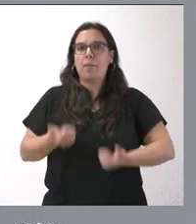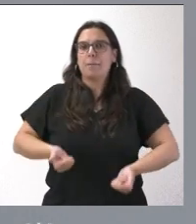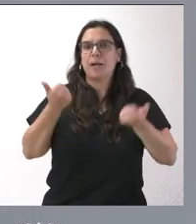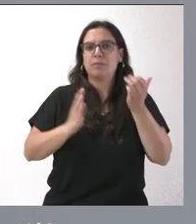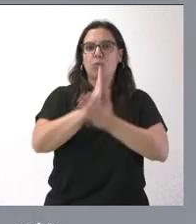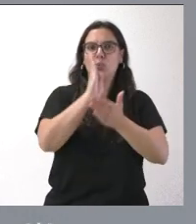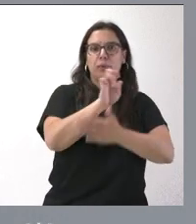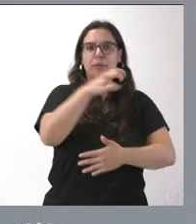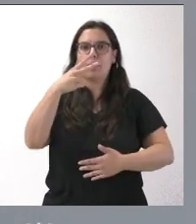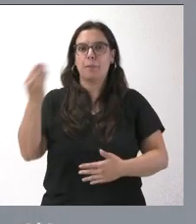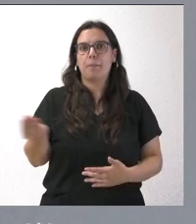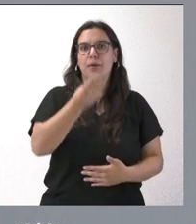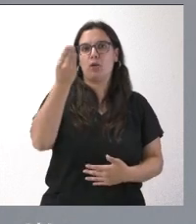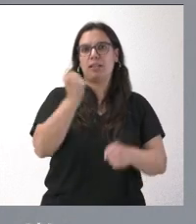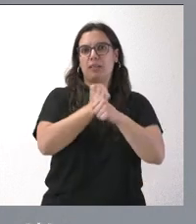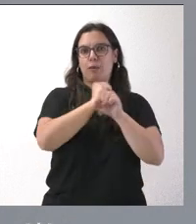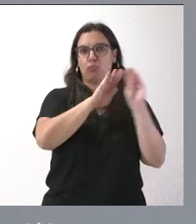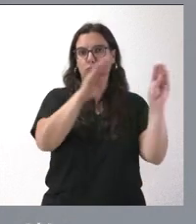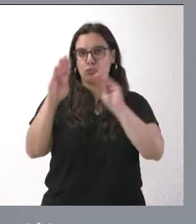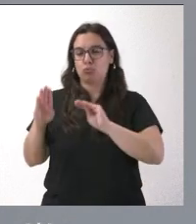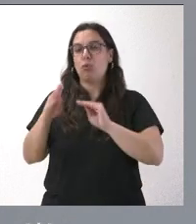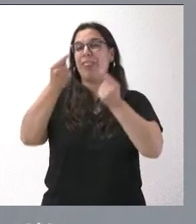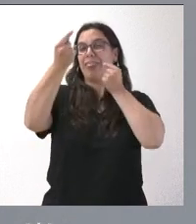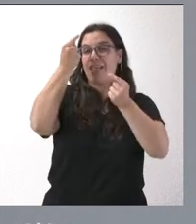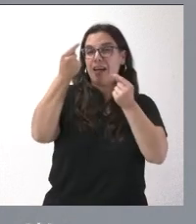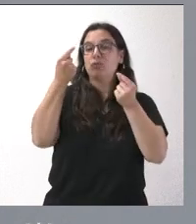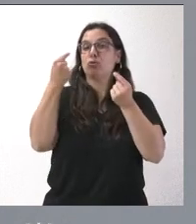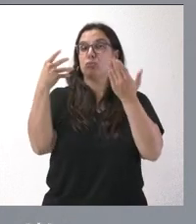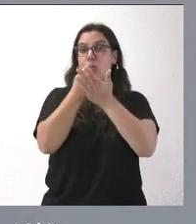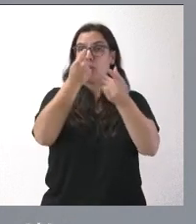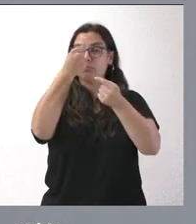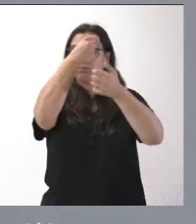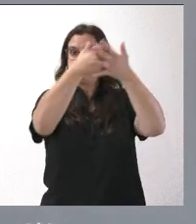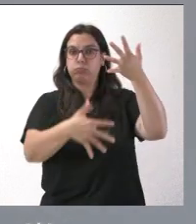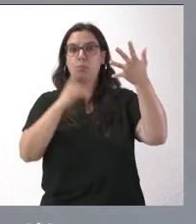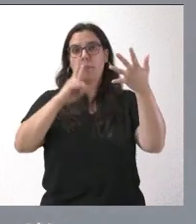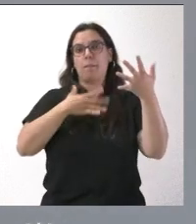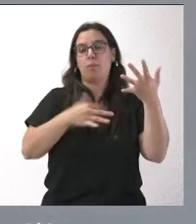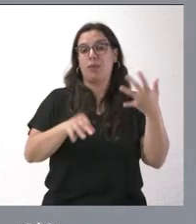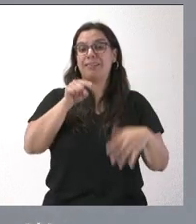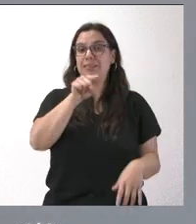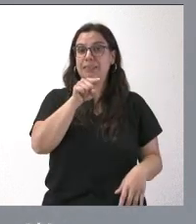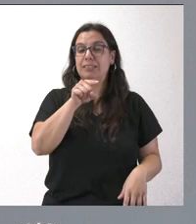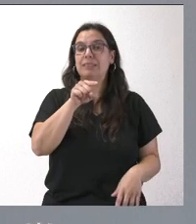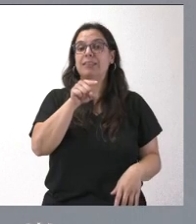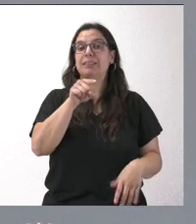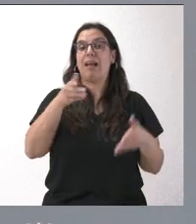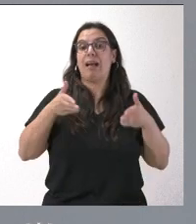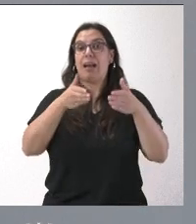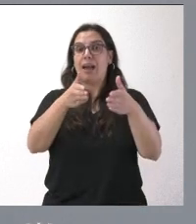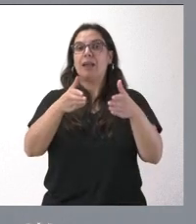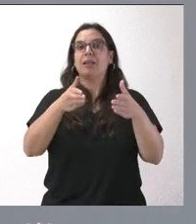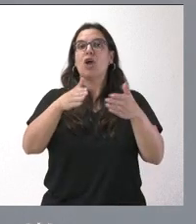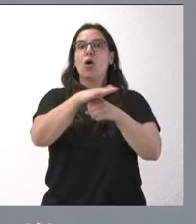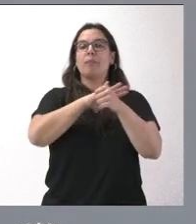de sus explotaciones. Tienen ustedes los datos relativos al mismo y, como les digo, este canal se ubica entre las